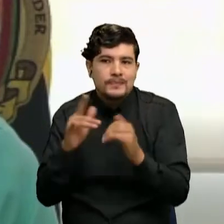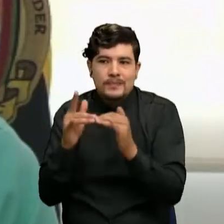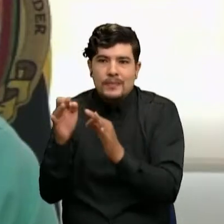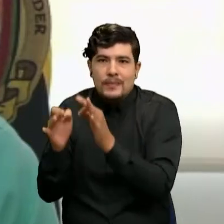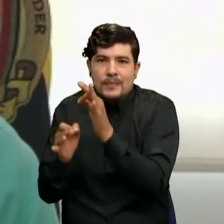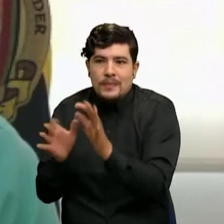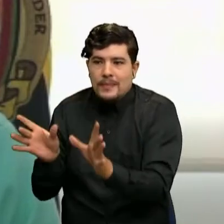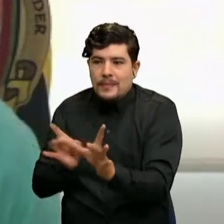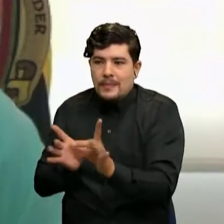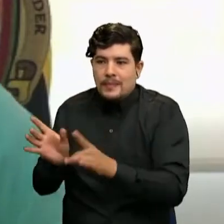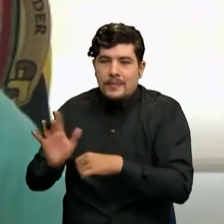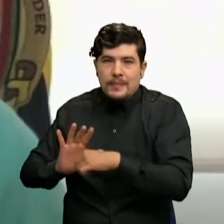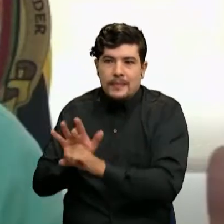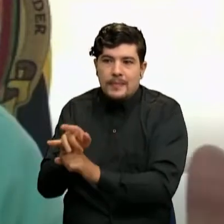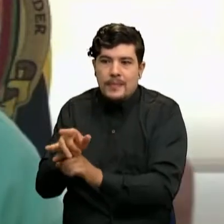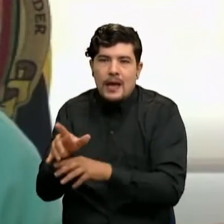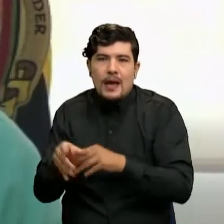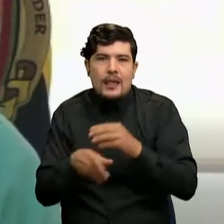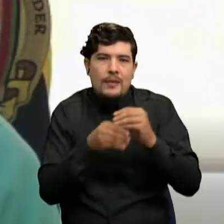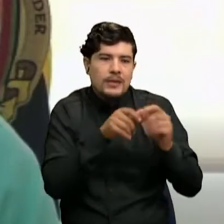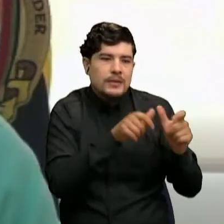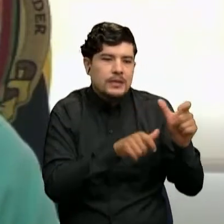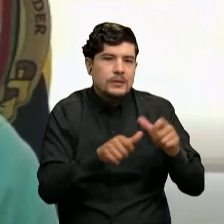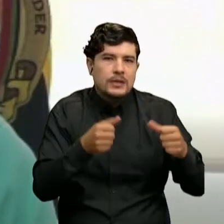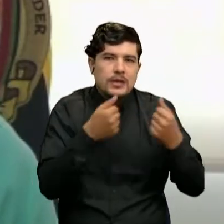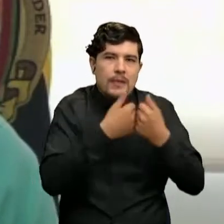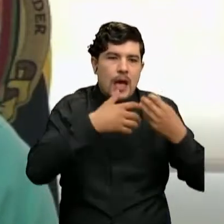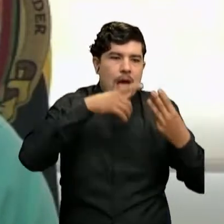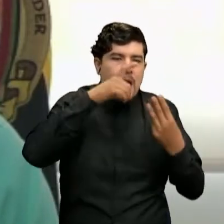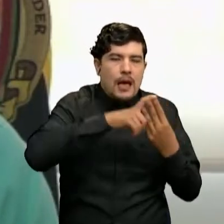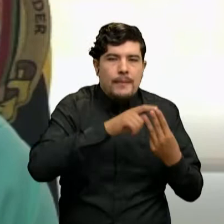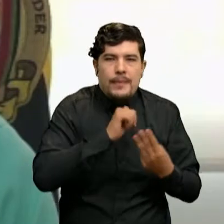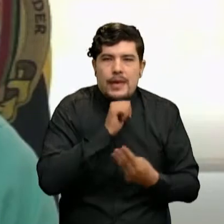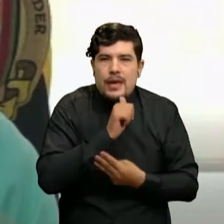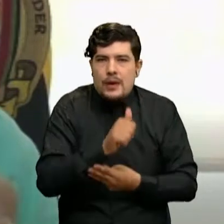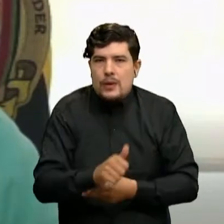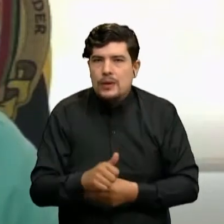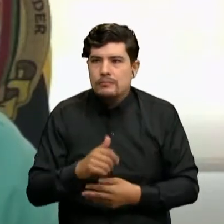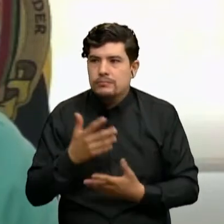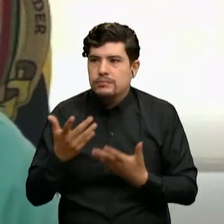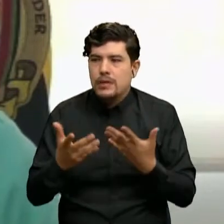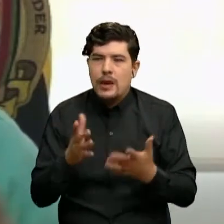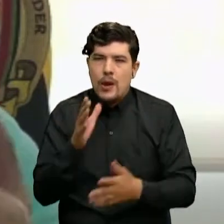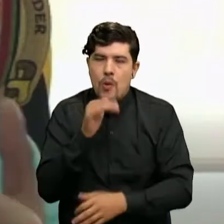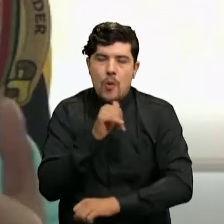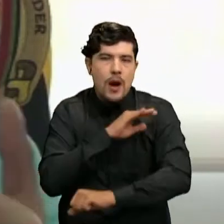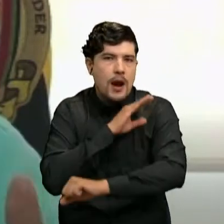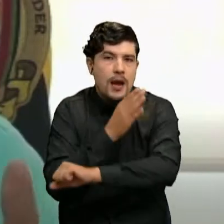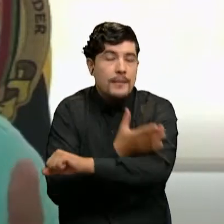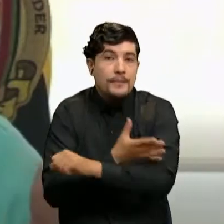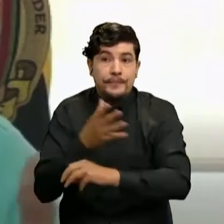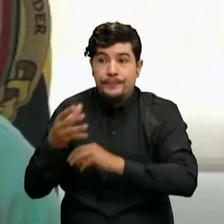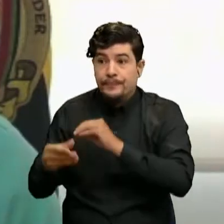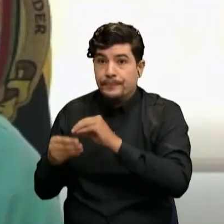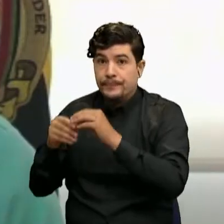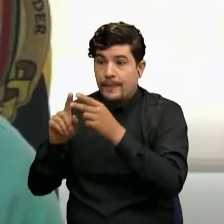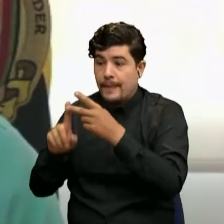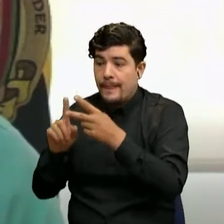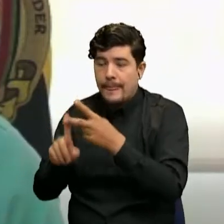pacientes contagiados de COVID, sino que eso pues también pues desborda cualquier capacidad. Segundo, porque también